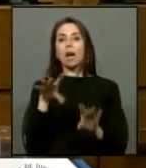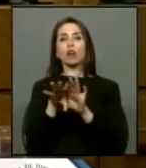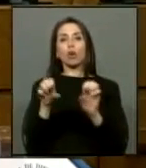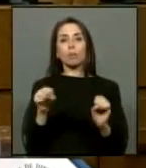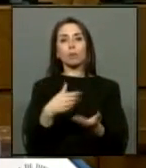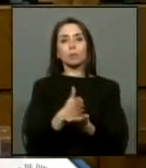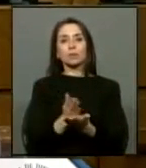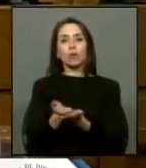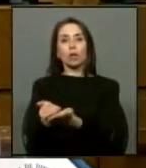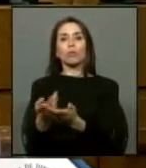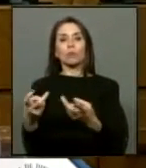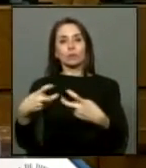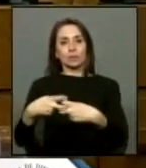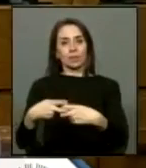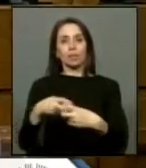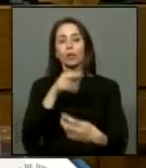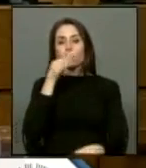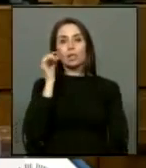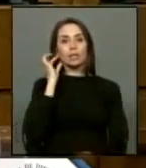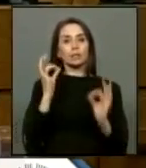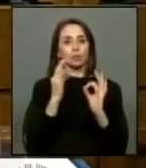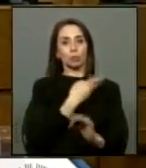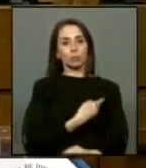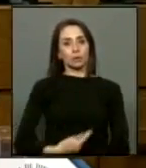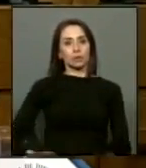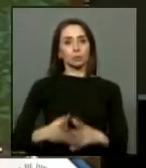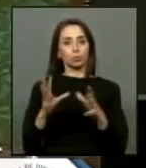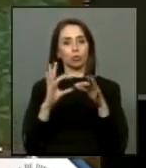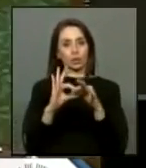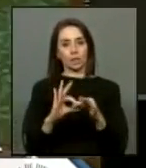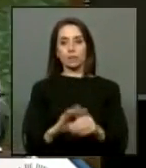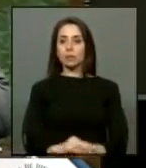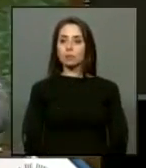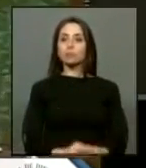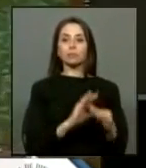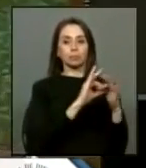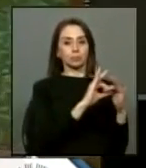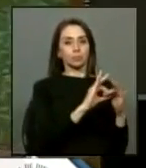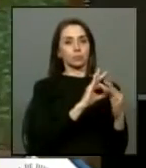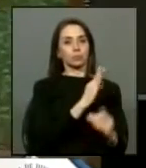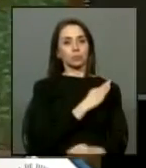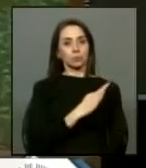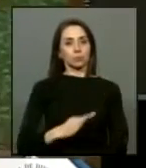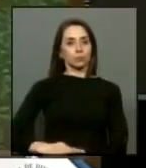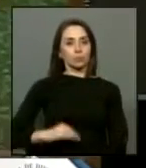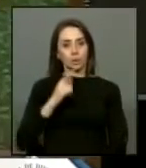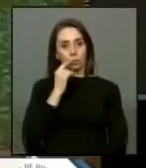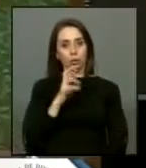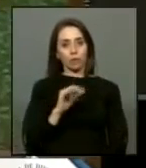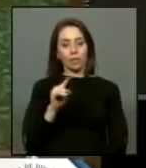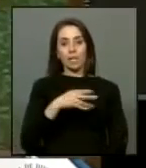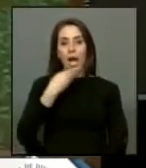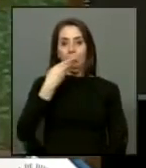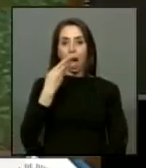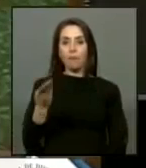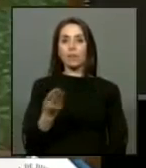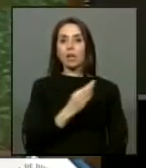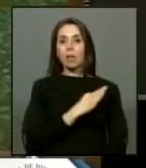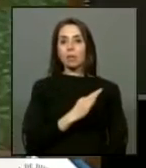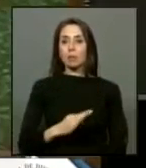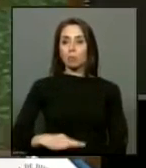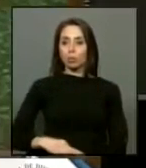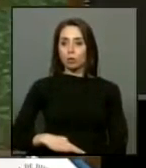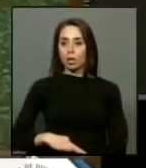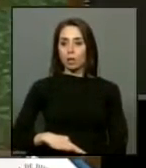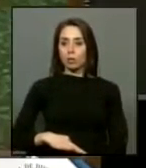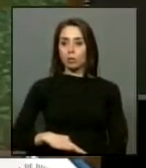sindicato. He dicho, señora Presidenta, muchas gracias. Gracias, diputado Feria. Tiene la palabra el diputado... Se envían los oficios,